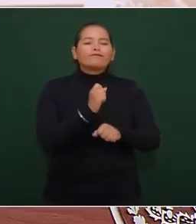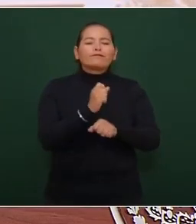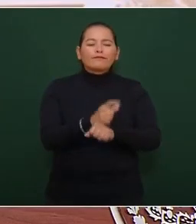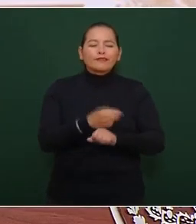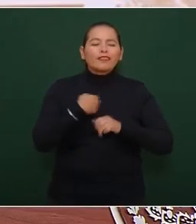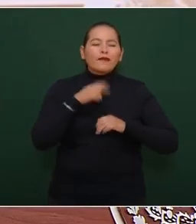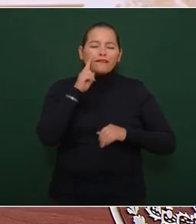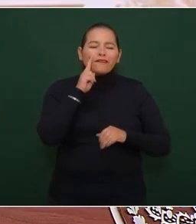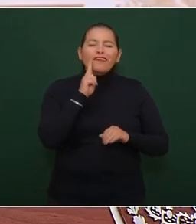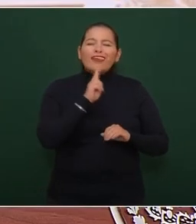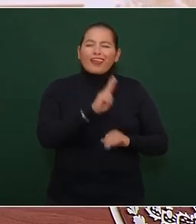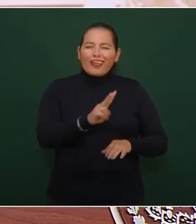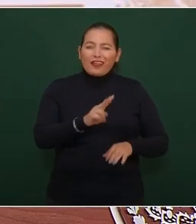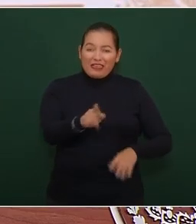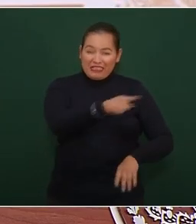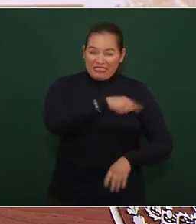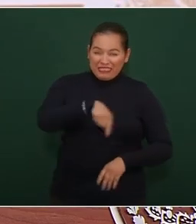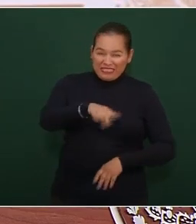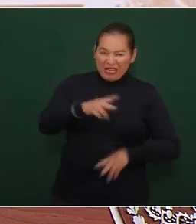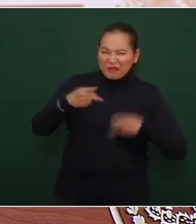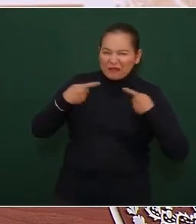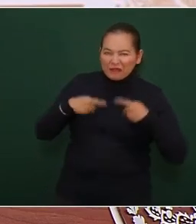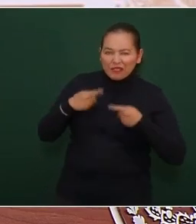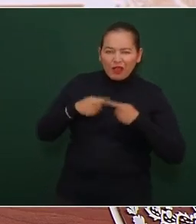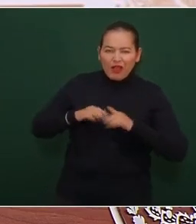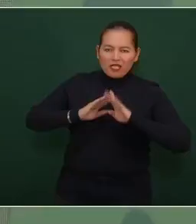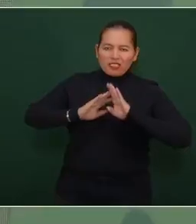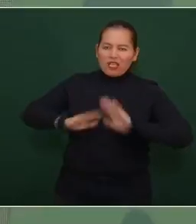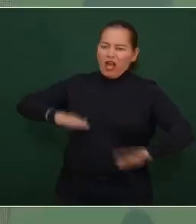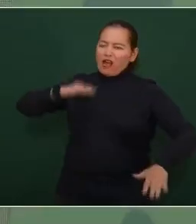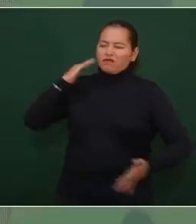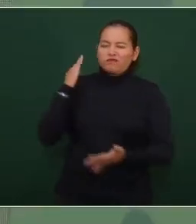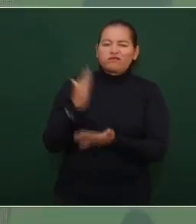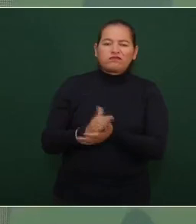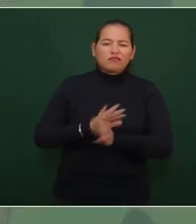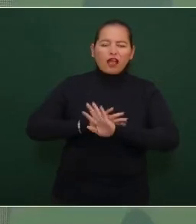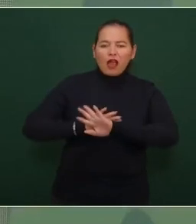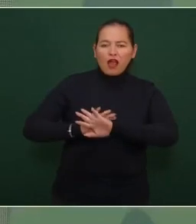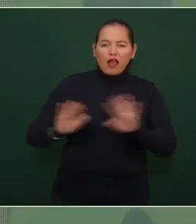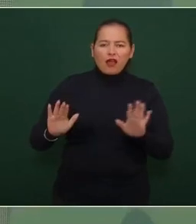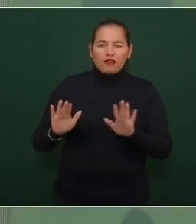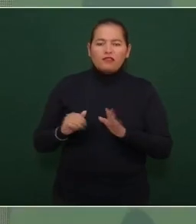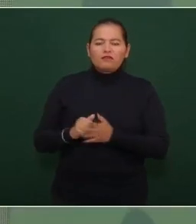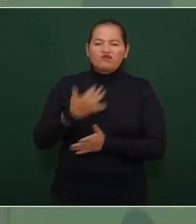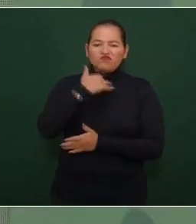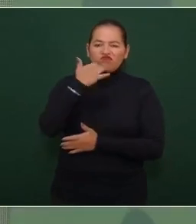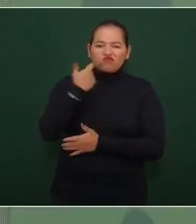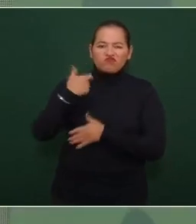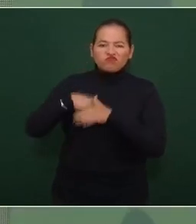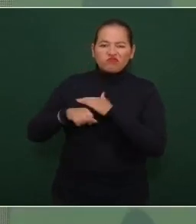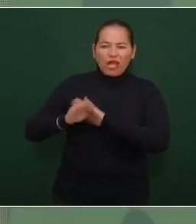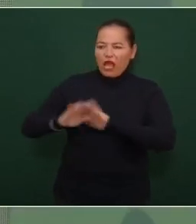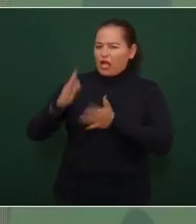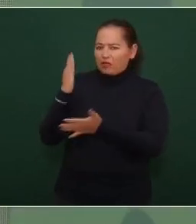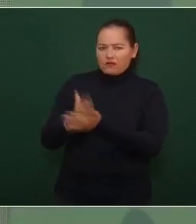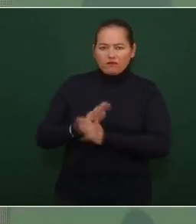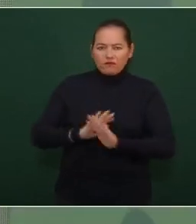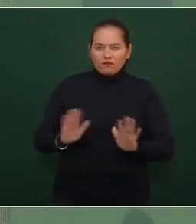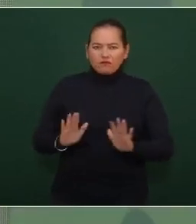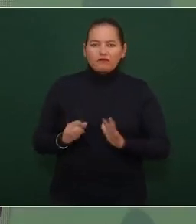quiere que regresen los corruptos la gente lo que quiere